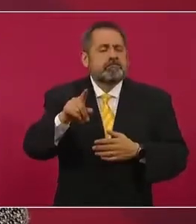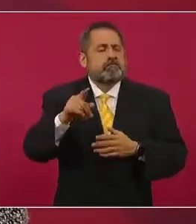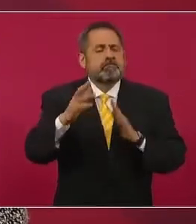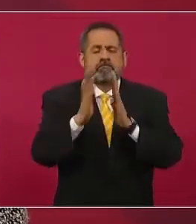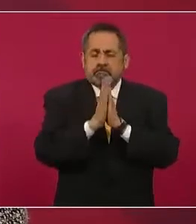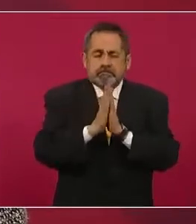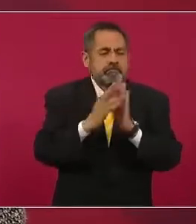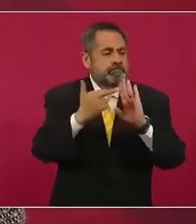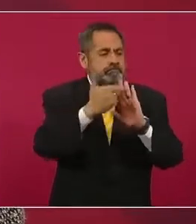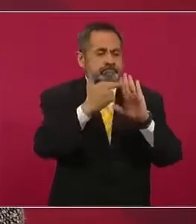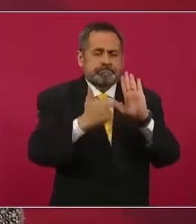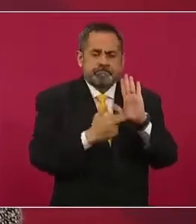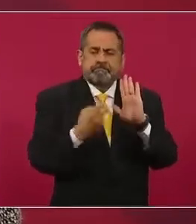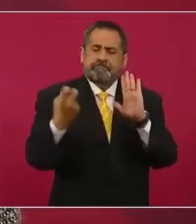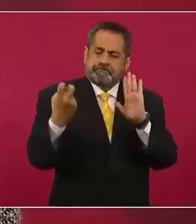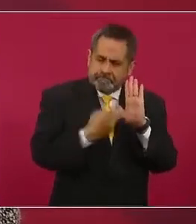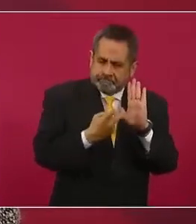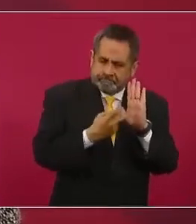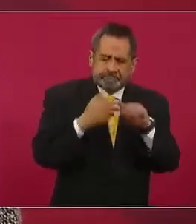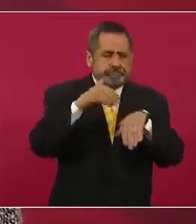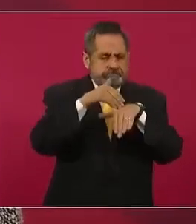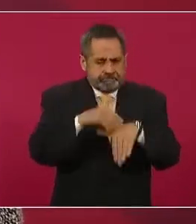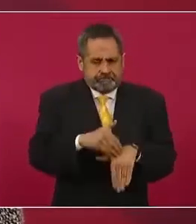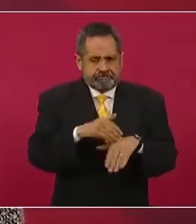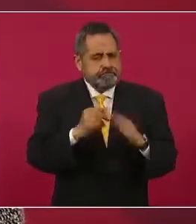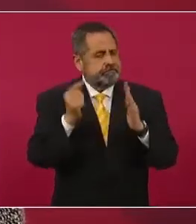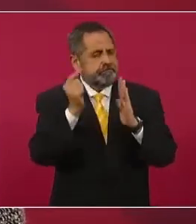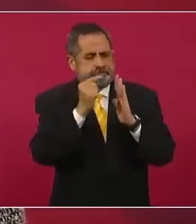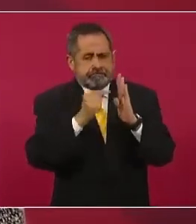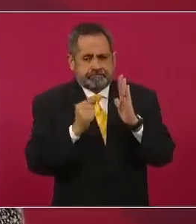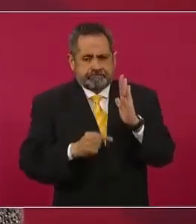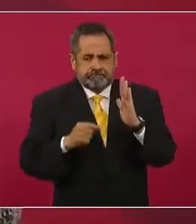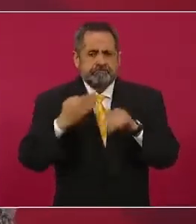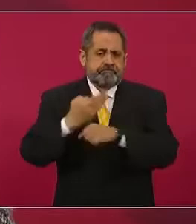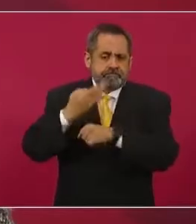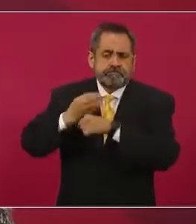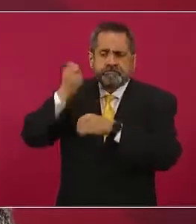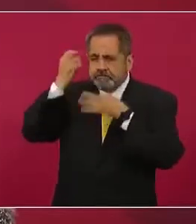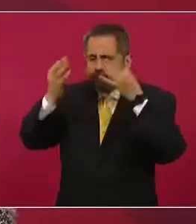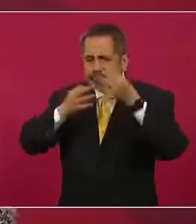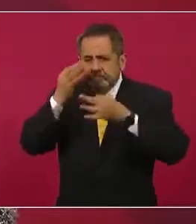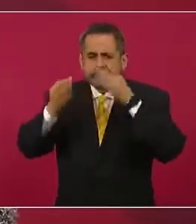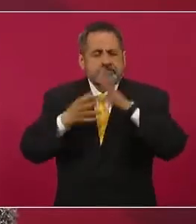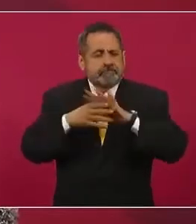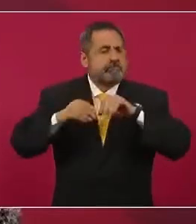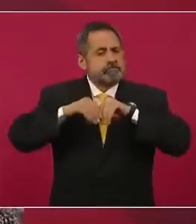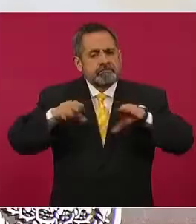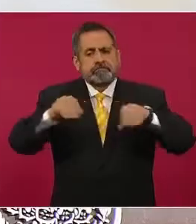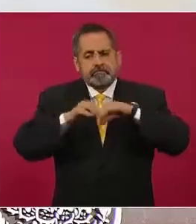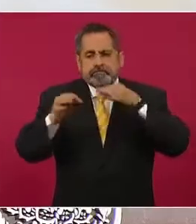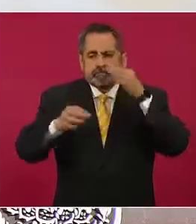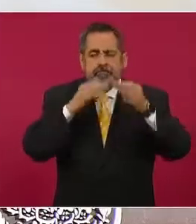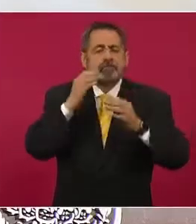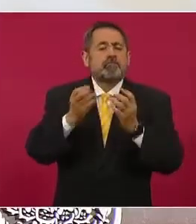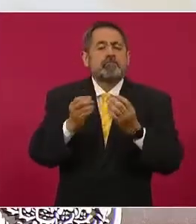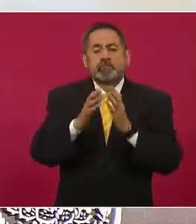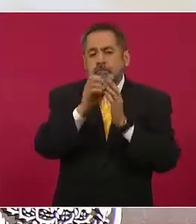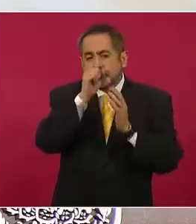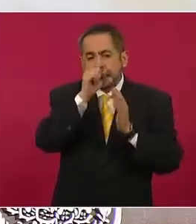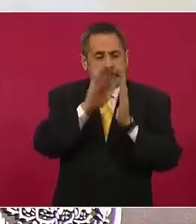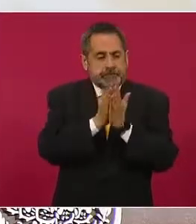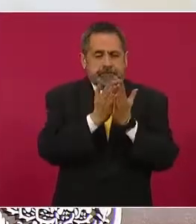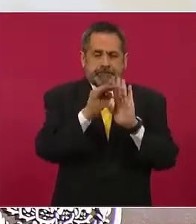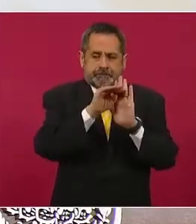que se han estado dando a través de estas conferencias de prensa, a través del manual que se